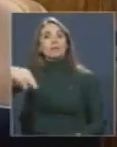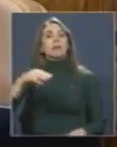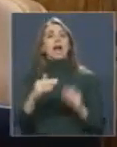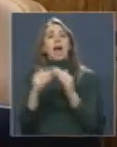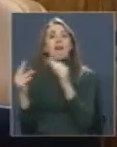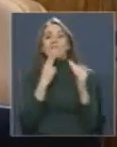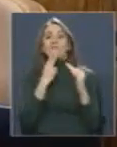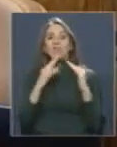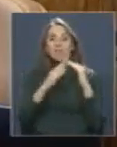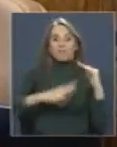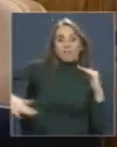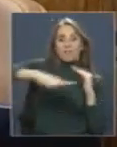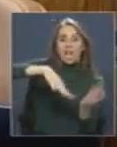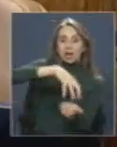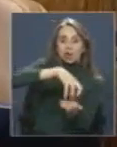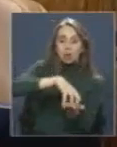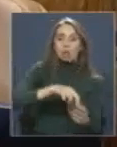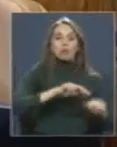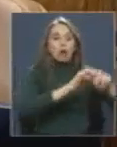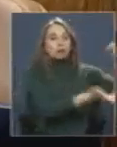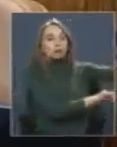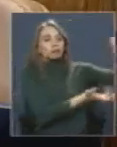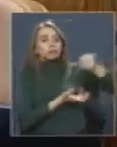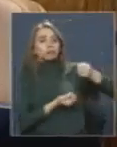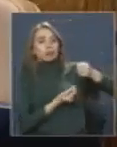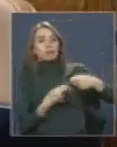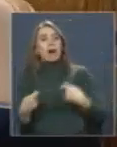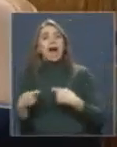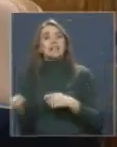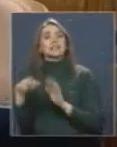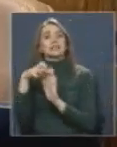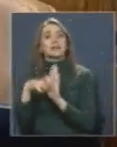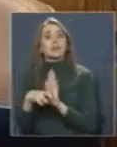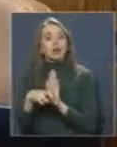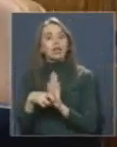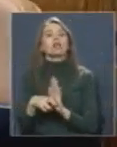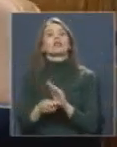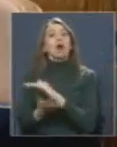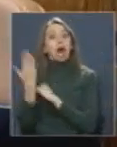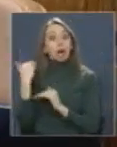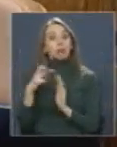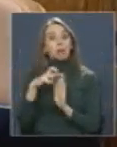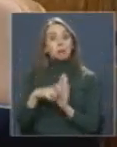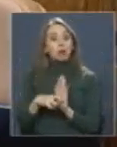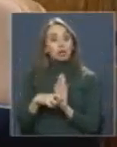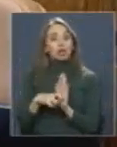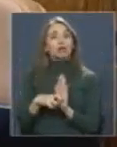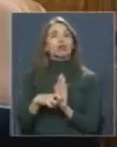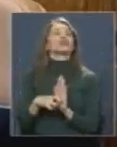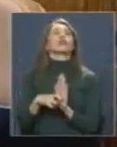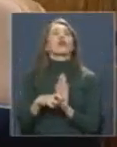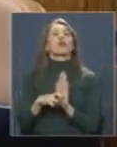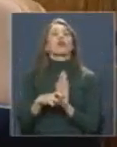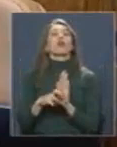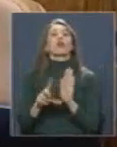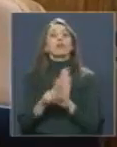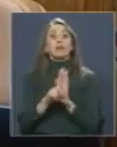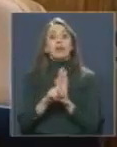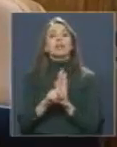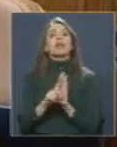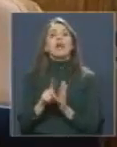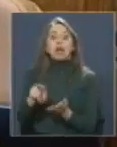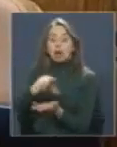recursos para estos proyectos, así como tuvimos el proyecto Comuna Segura, el Gobierno de la Presidenta Bachelet.